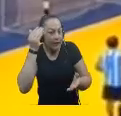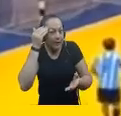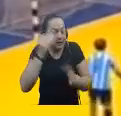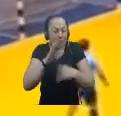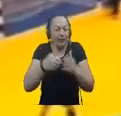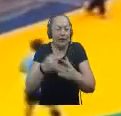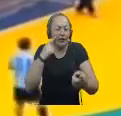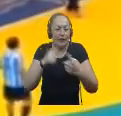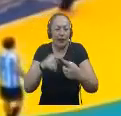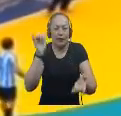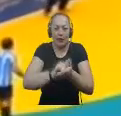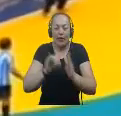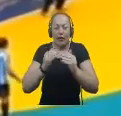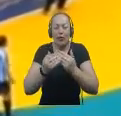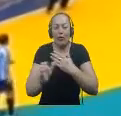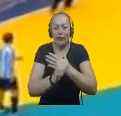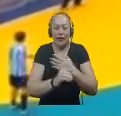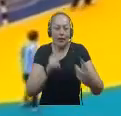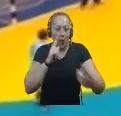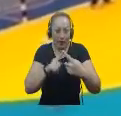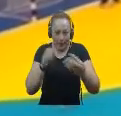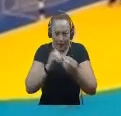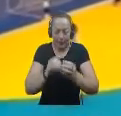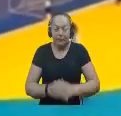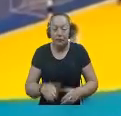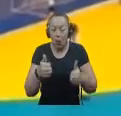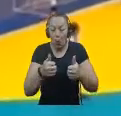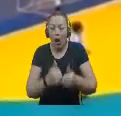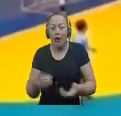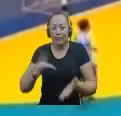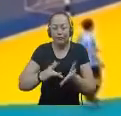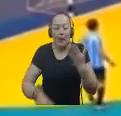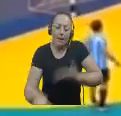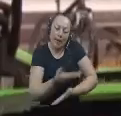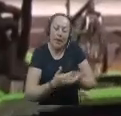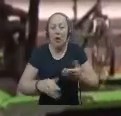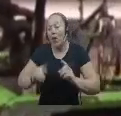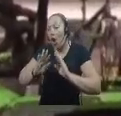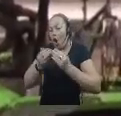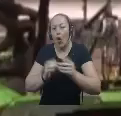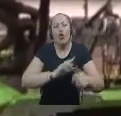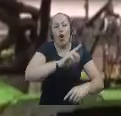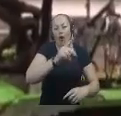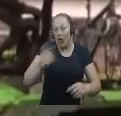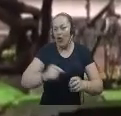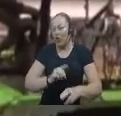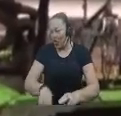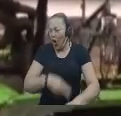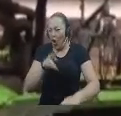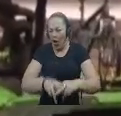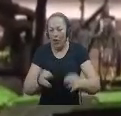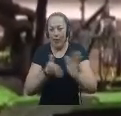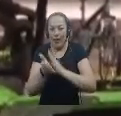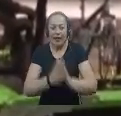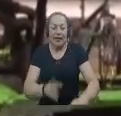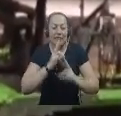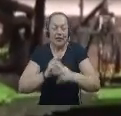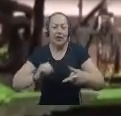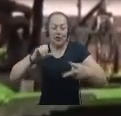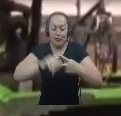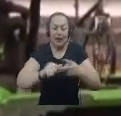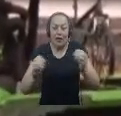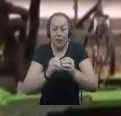los propósitos que tiene la institución Primero pues fue una participación de intercolegiados normal Tuvimos un resultado en segundo puesto